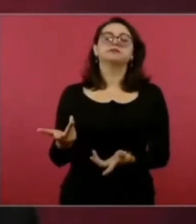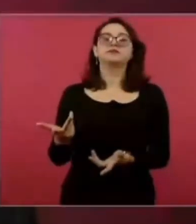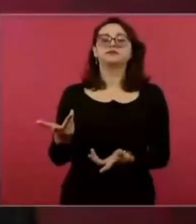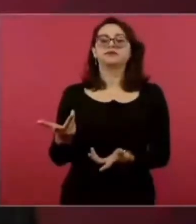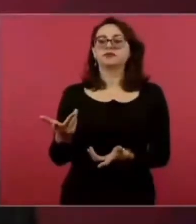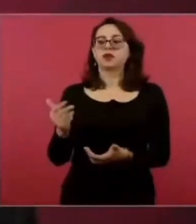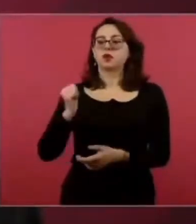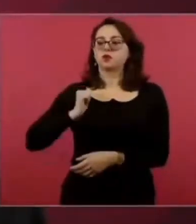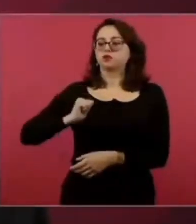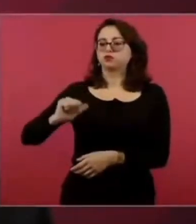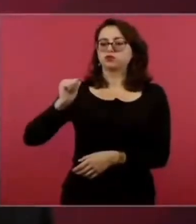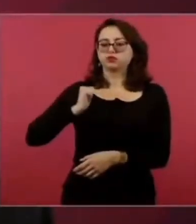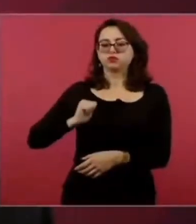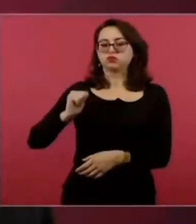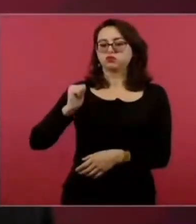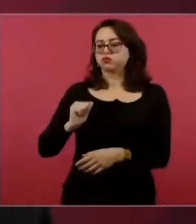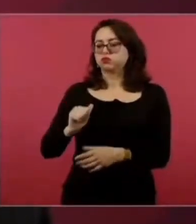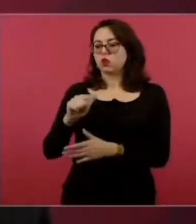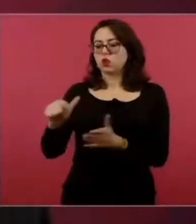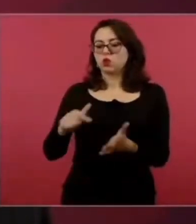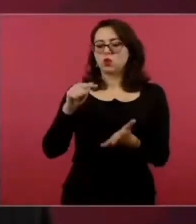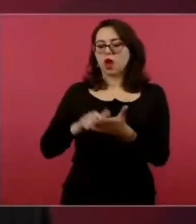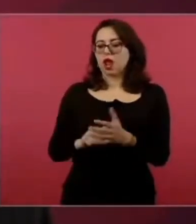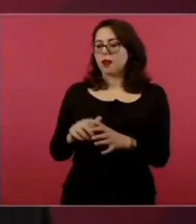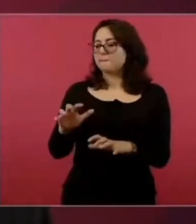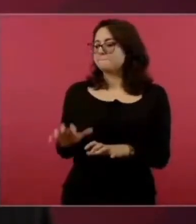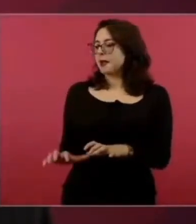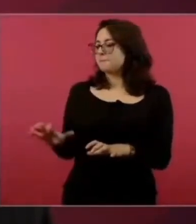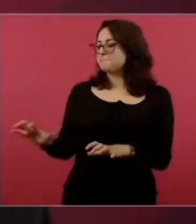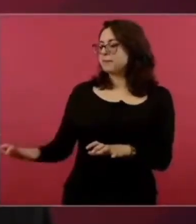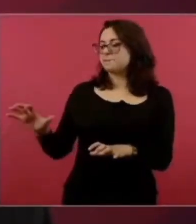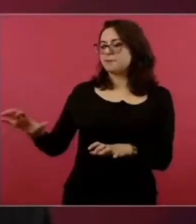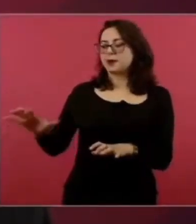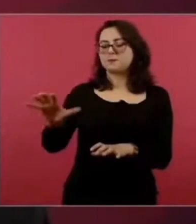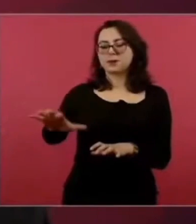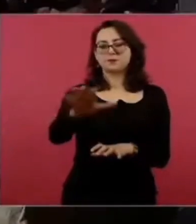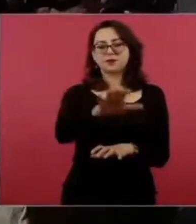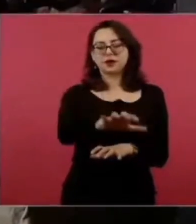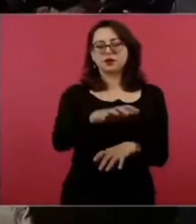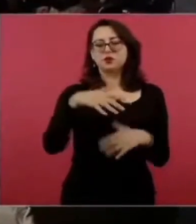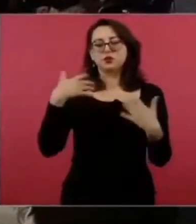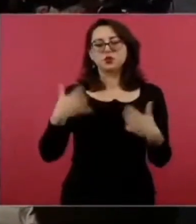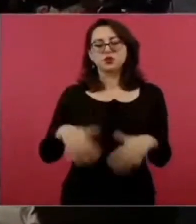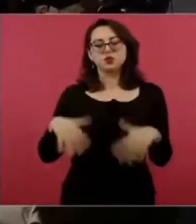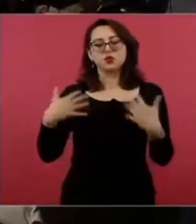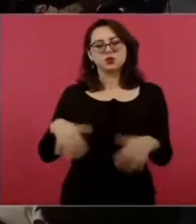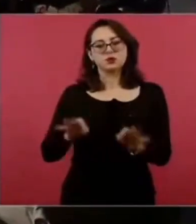que tienen los sitios arqueológicos de esa región.